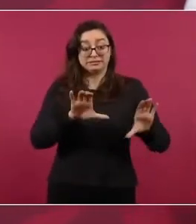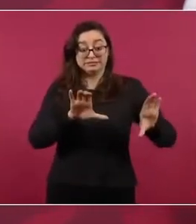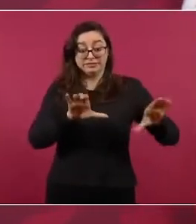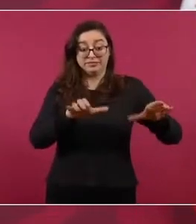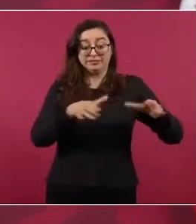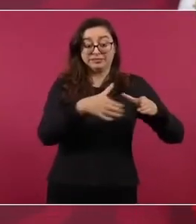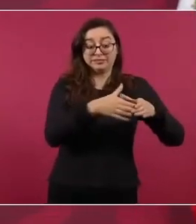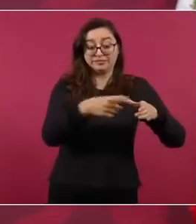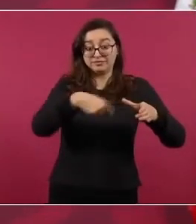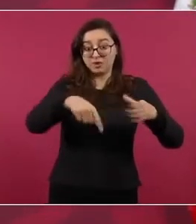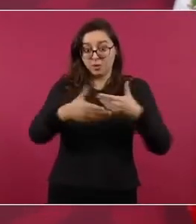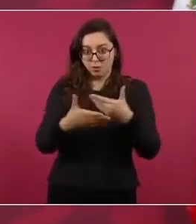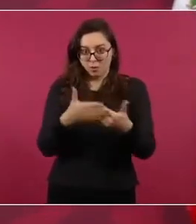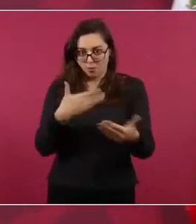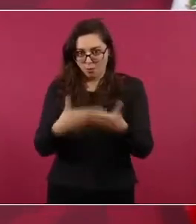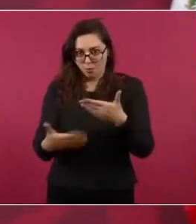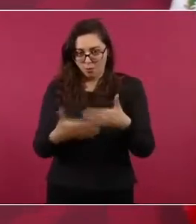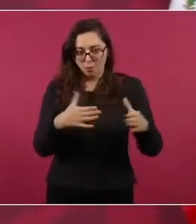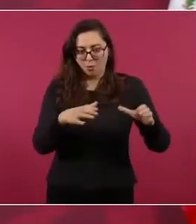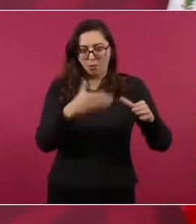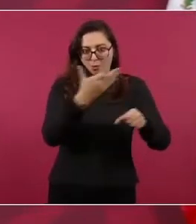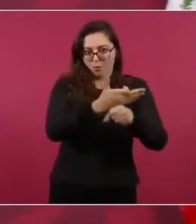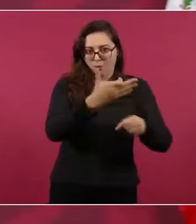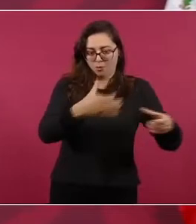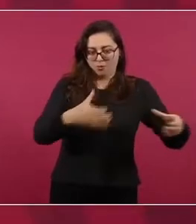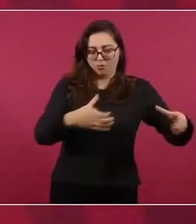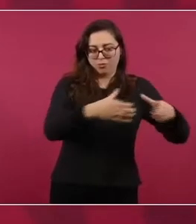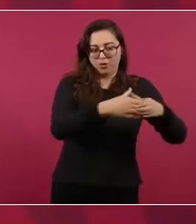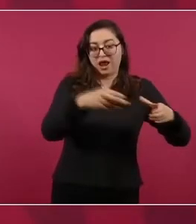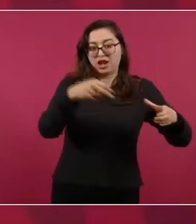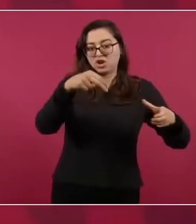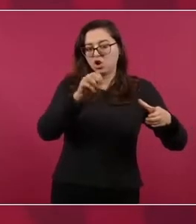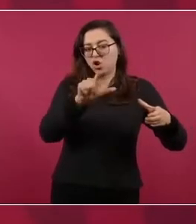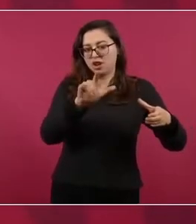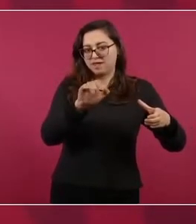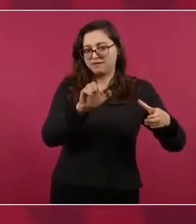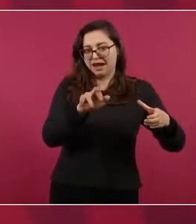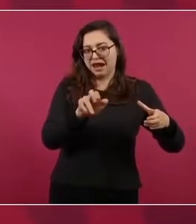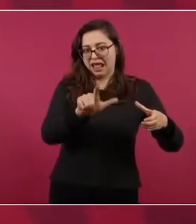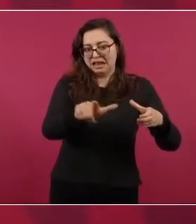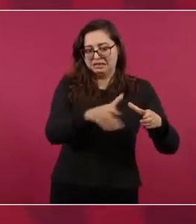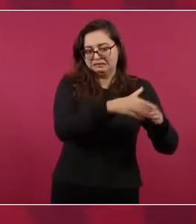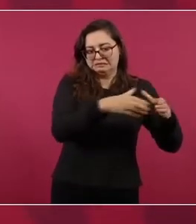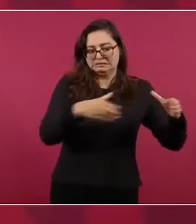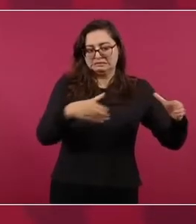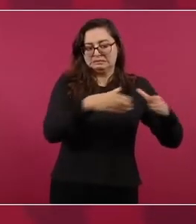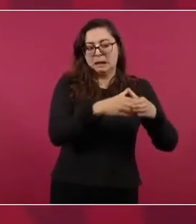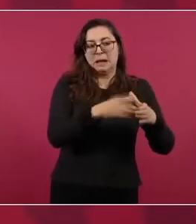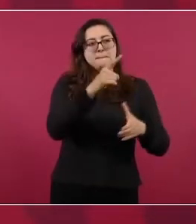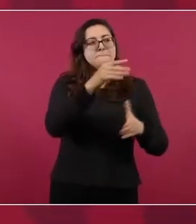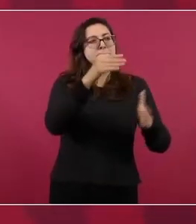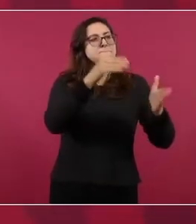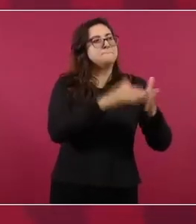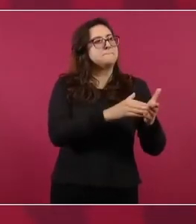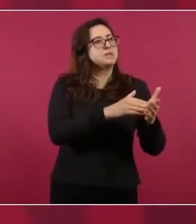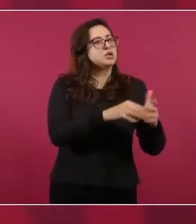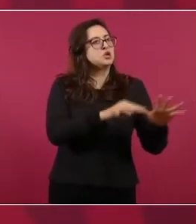en el periodo neoliberal, que va de 1983